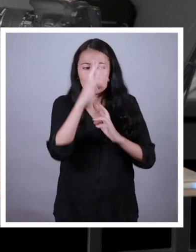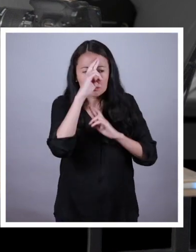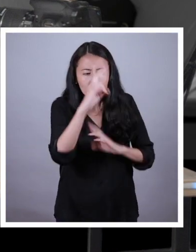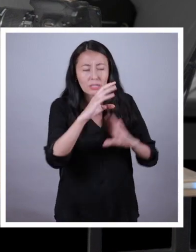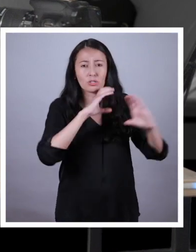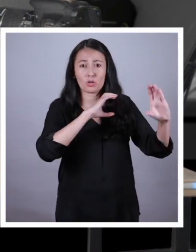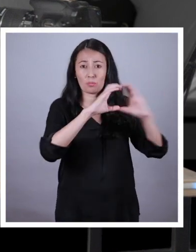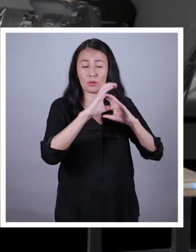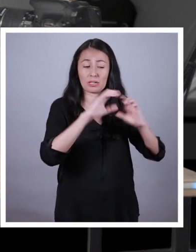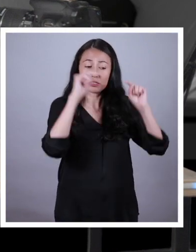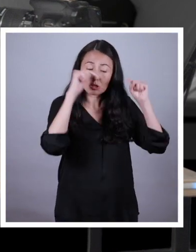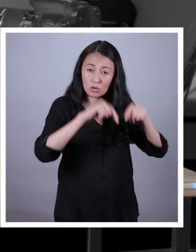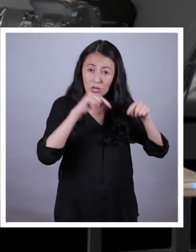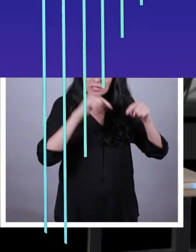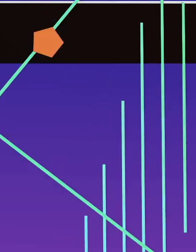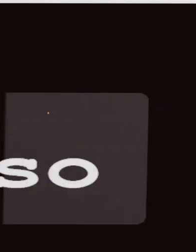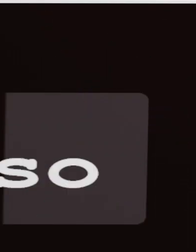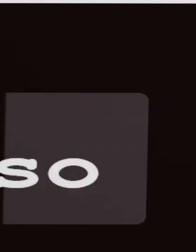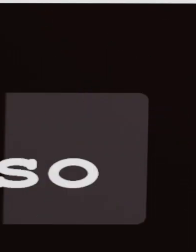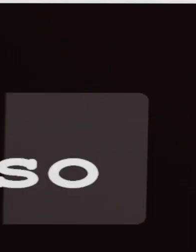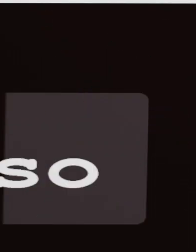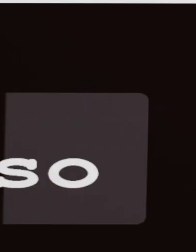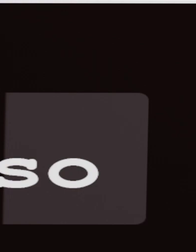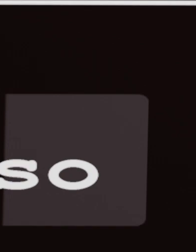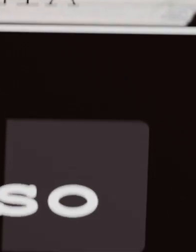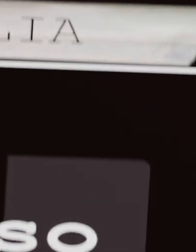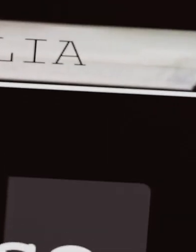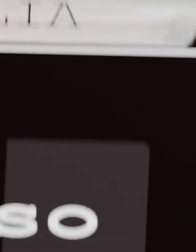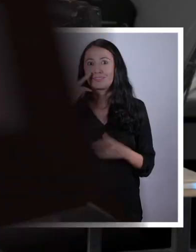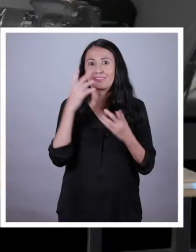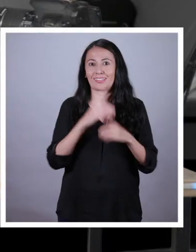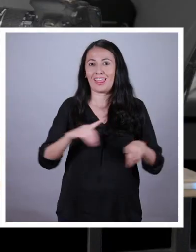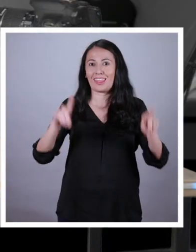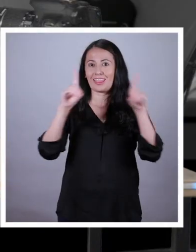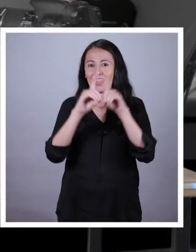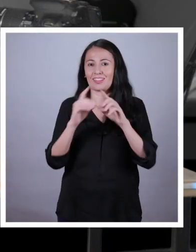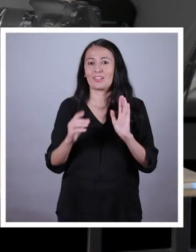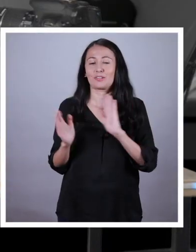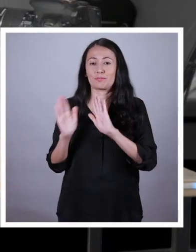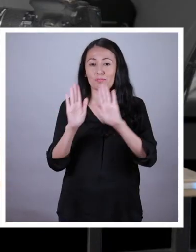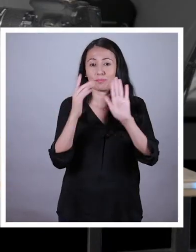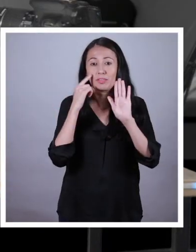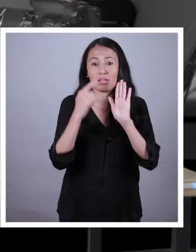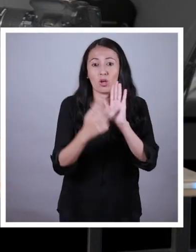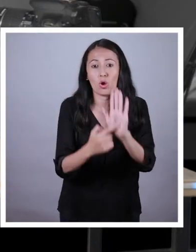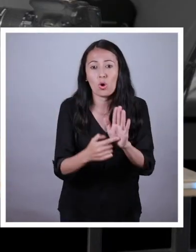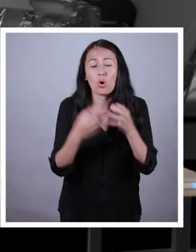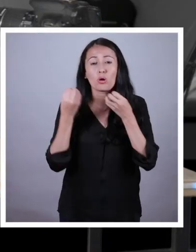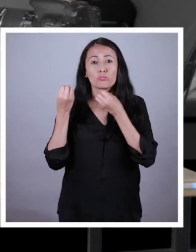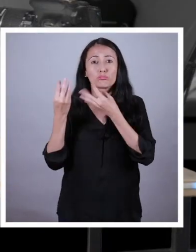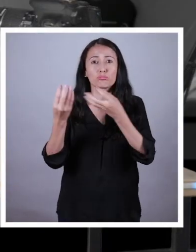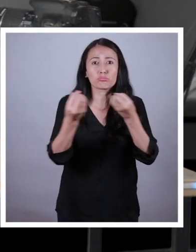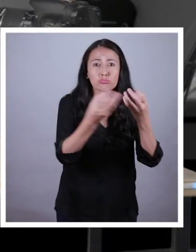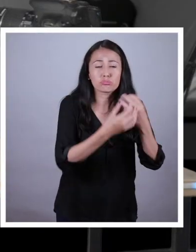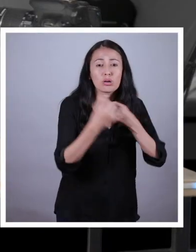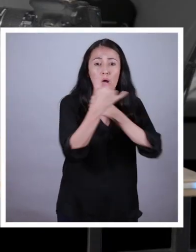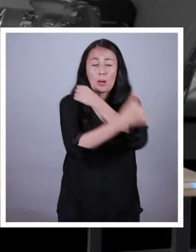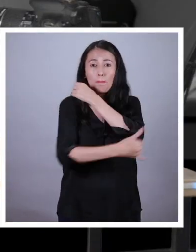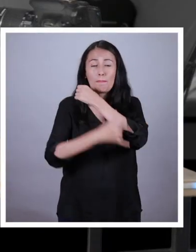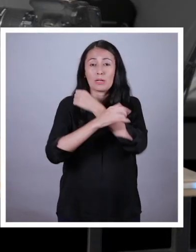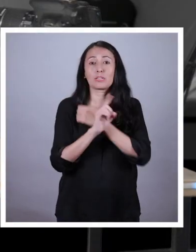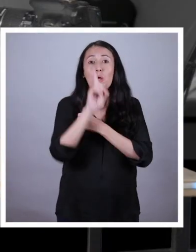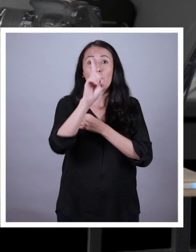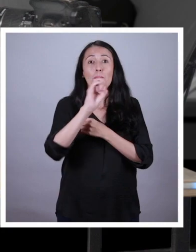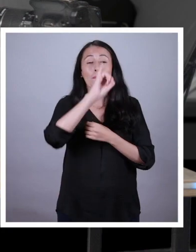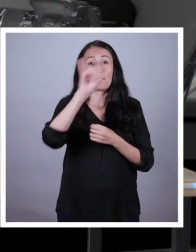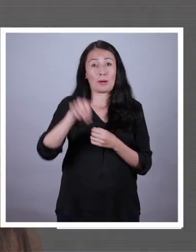Capaz ellos tienen una percepción diferente Y ahora vamos con un dato curioso ¿Sabías que en muchos países el 1 de junio